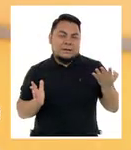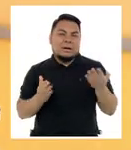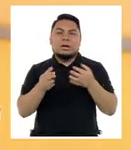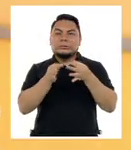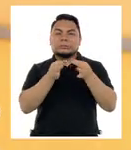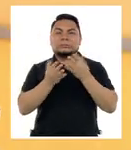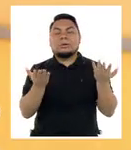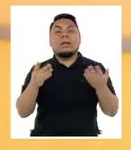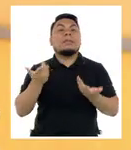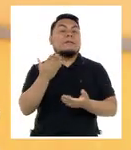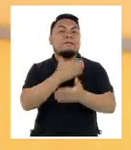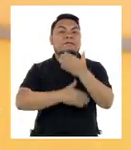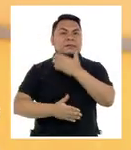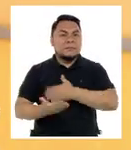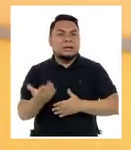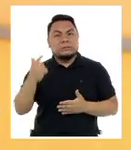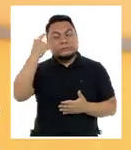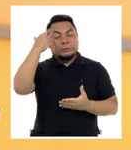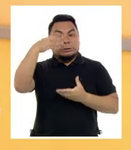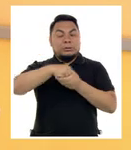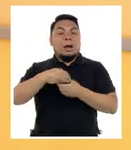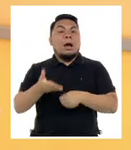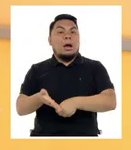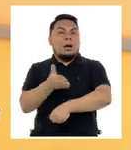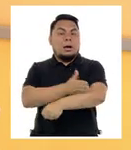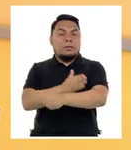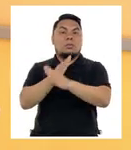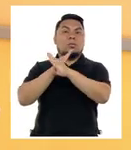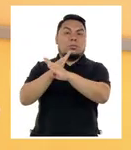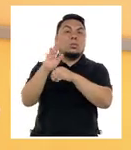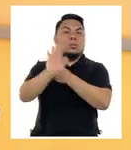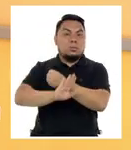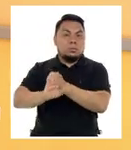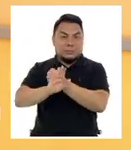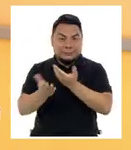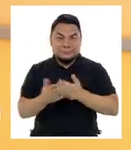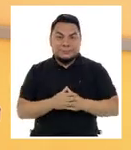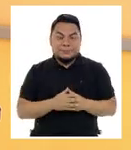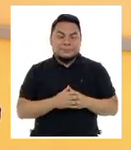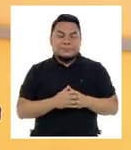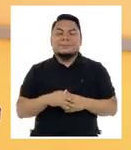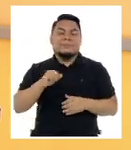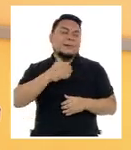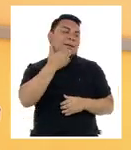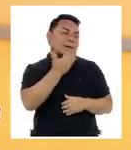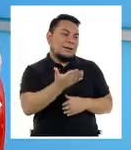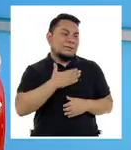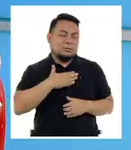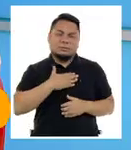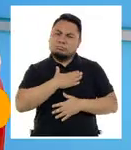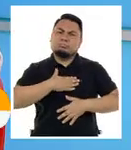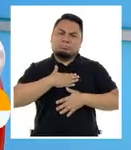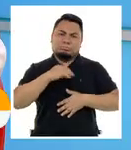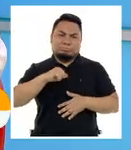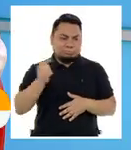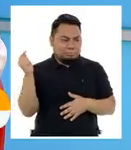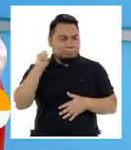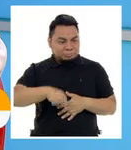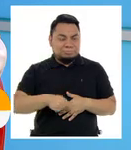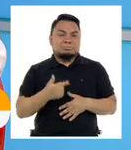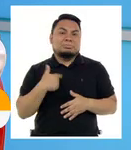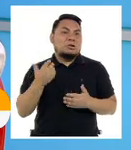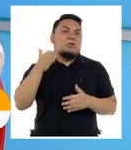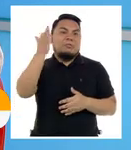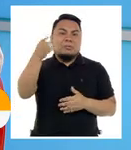enfermedades que causan discapacidad y que debemos de prevenir además y se puede prevenir hoy en día. Gracias Gina, con gusto para